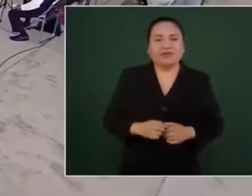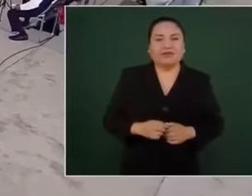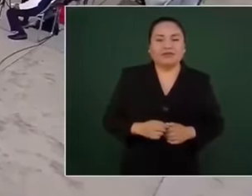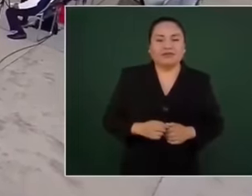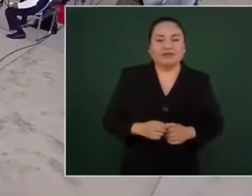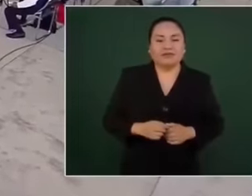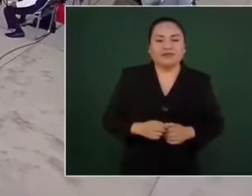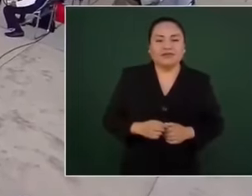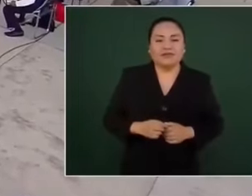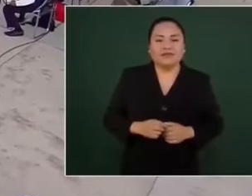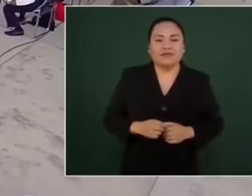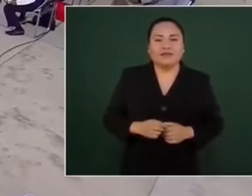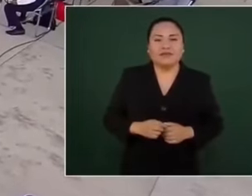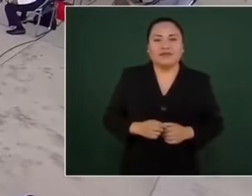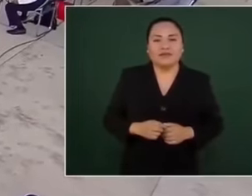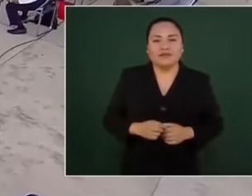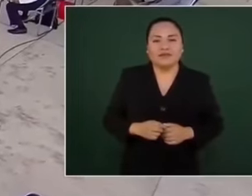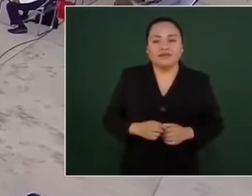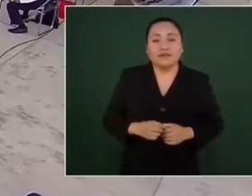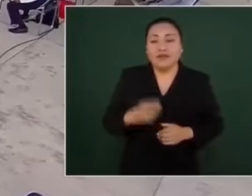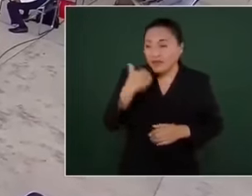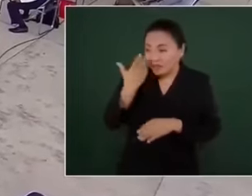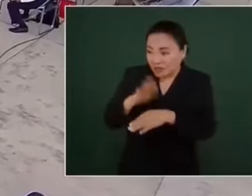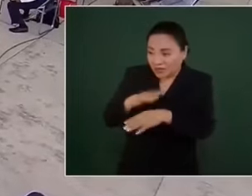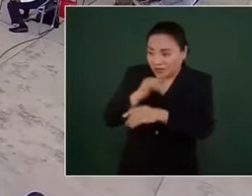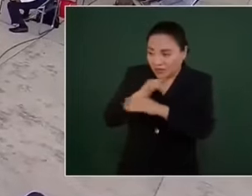Ya, ya, ya, ¿tú quieres más información?